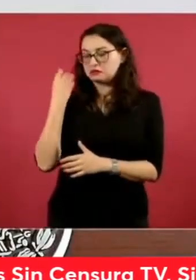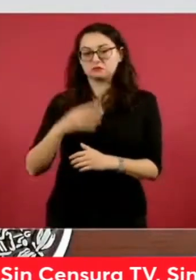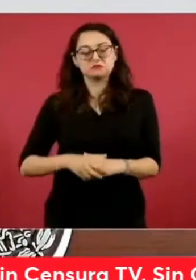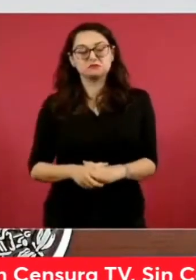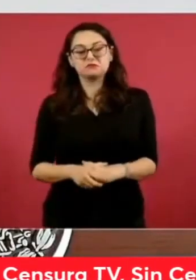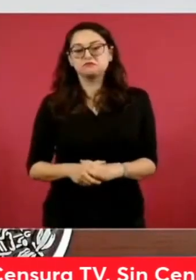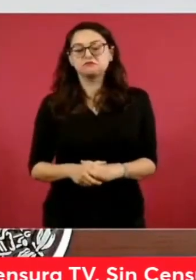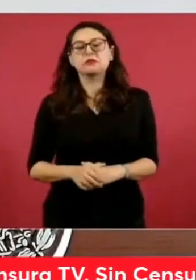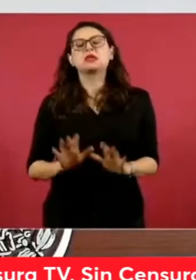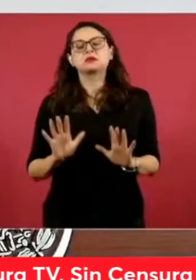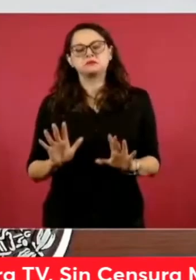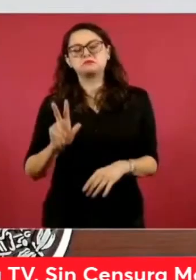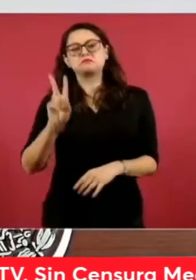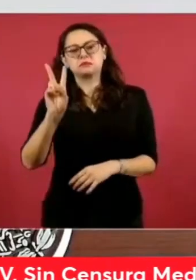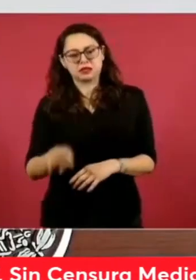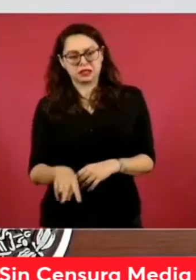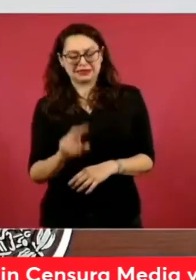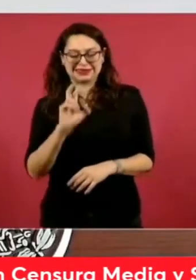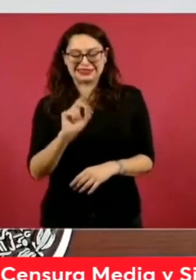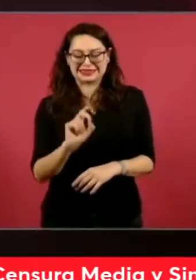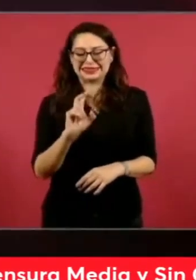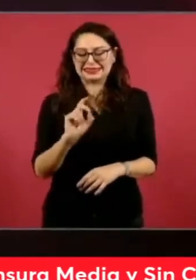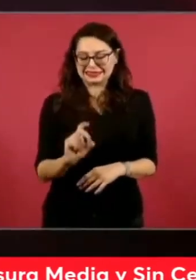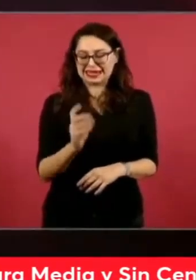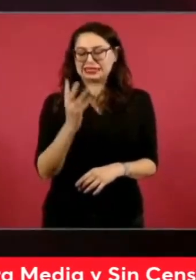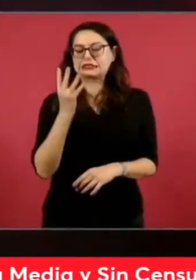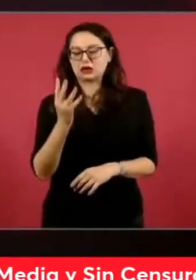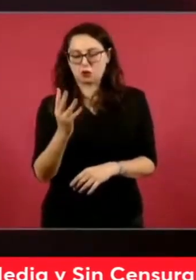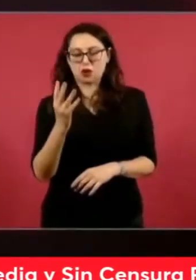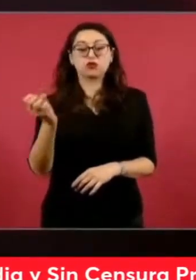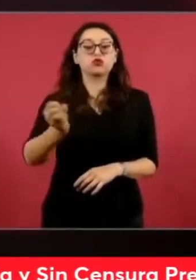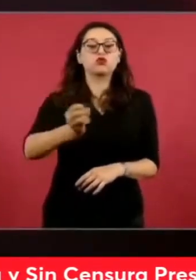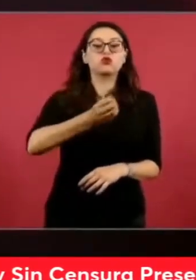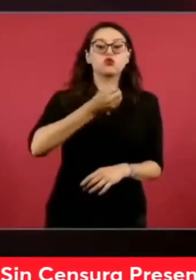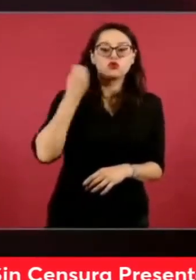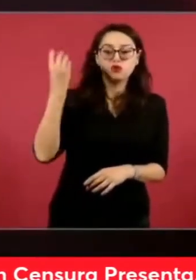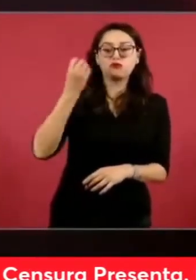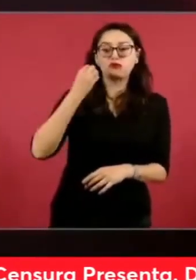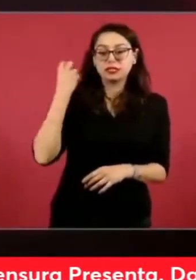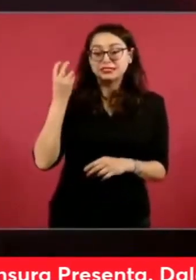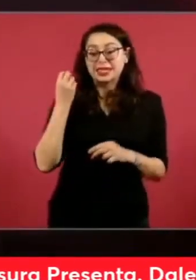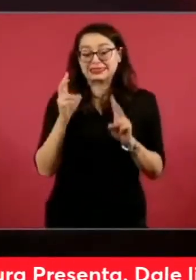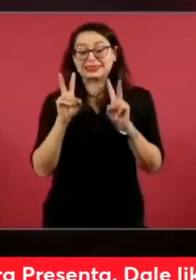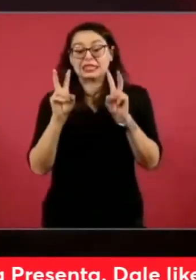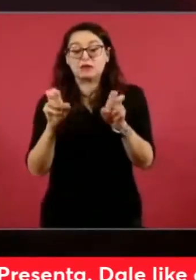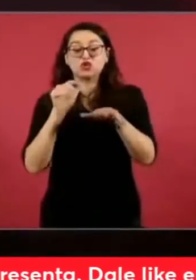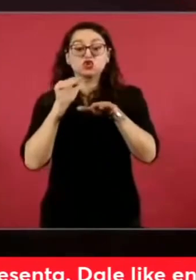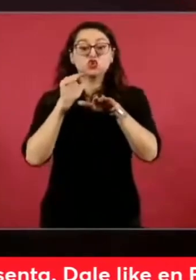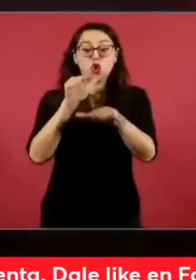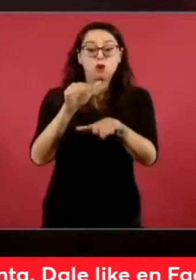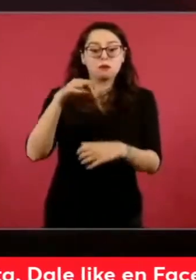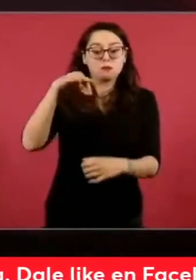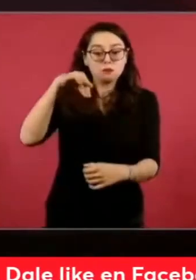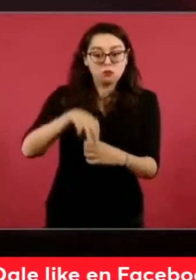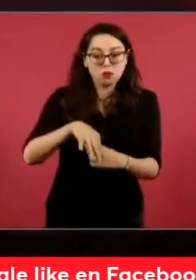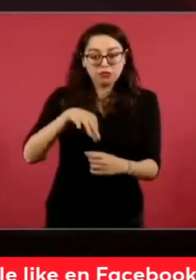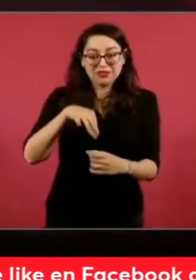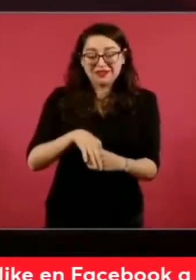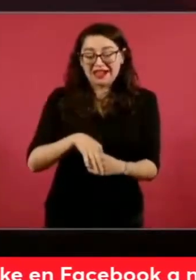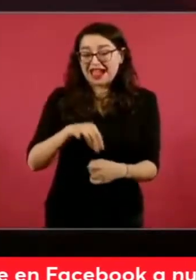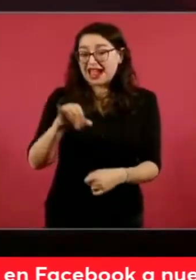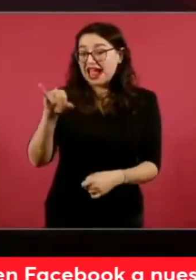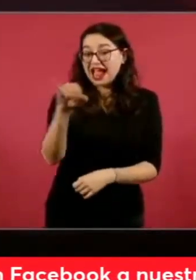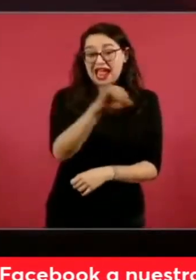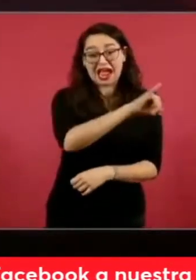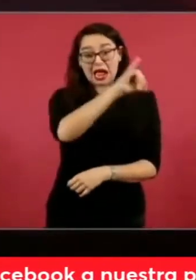34 de ellas existieron expresiones relacionadas con el proceso electoral, ello no es